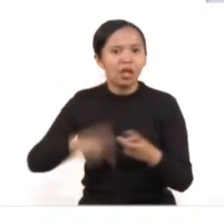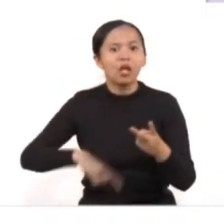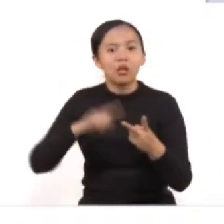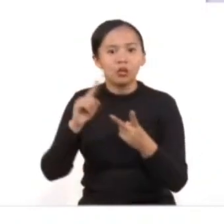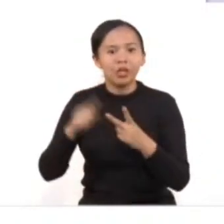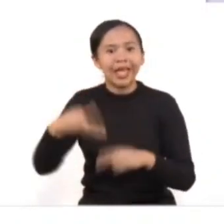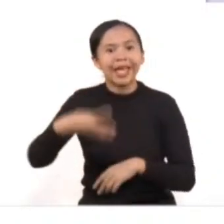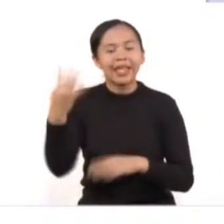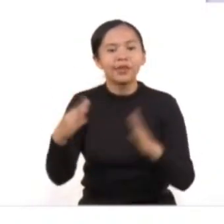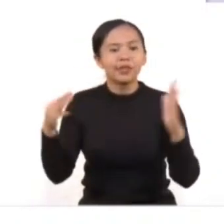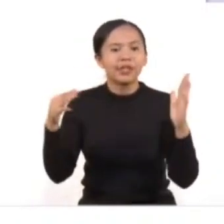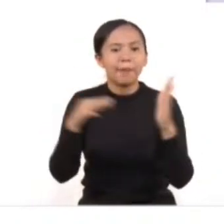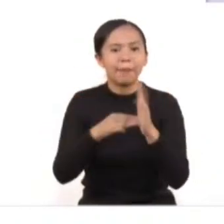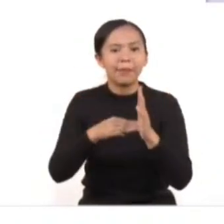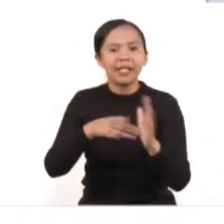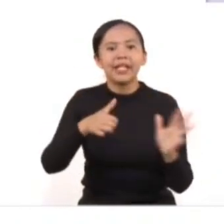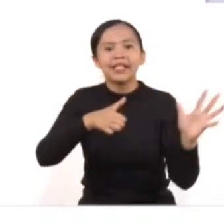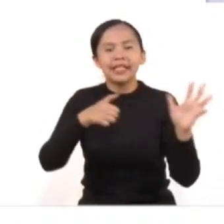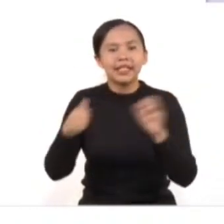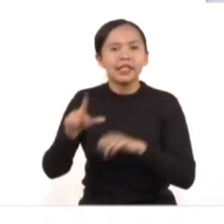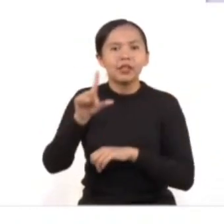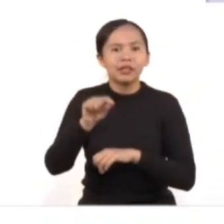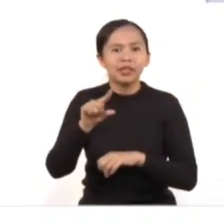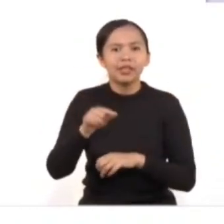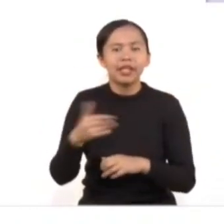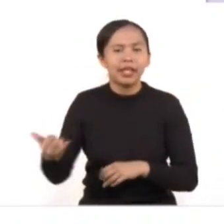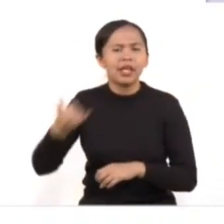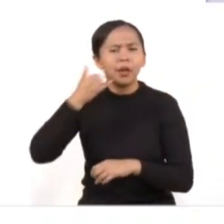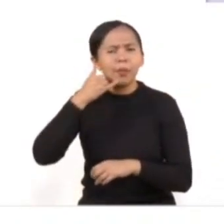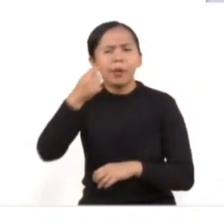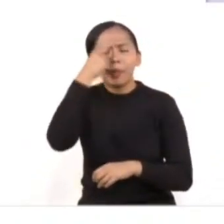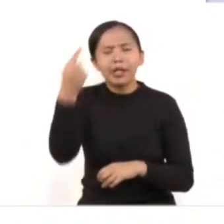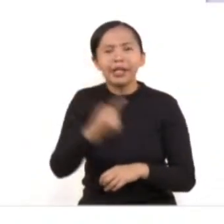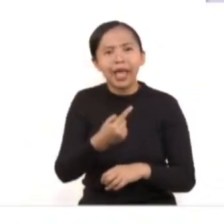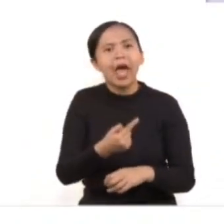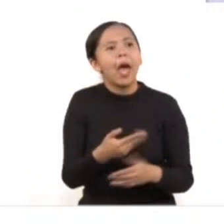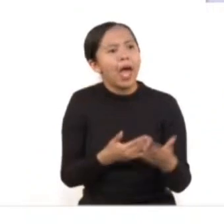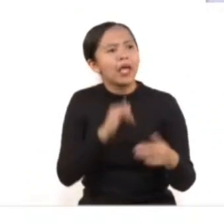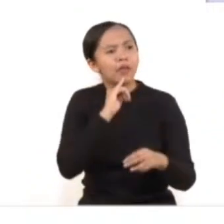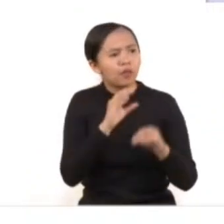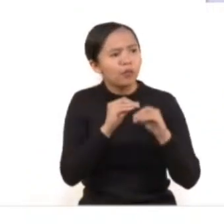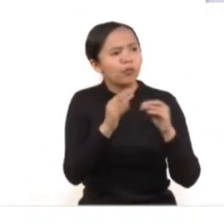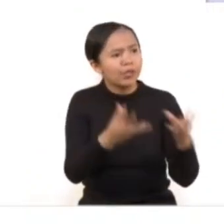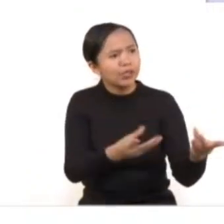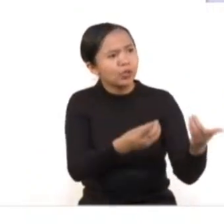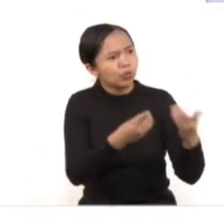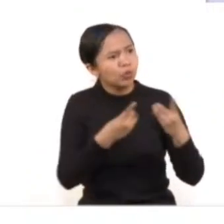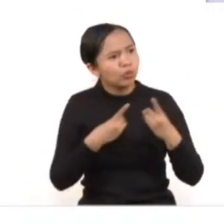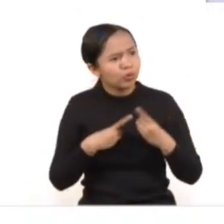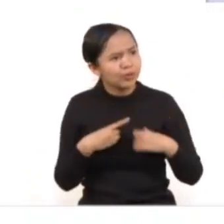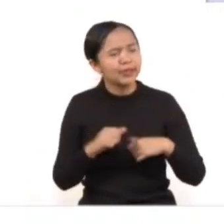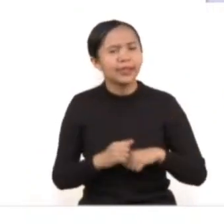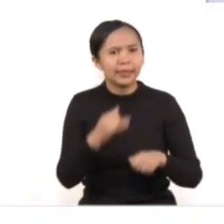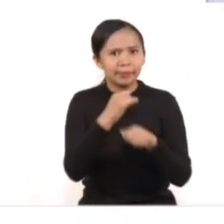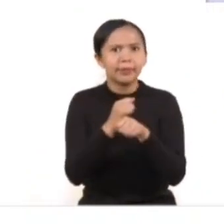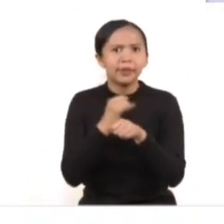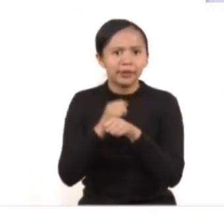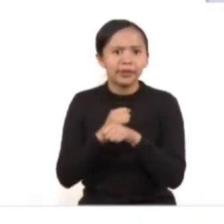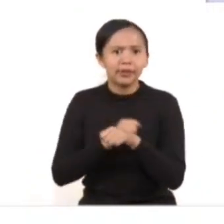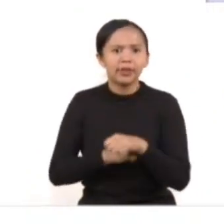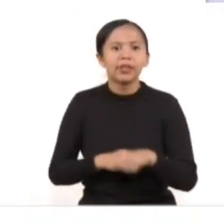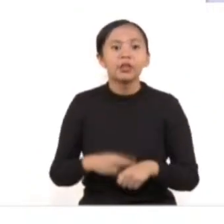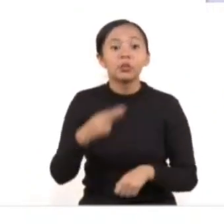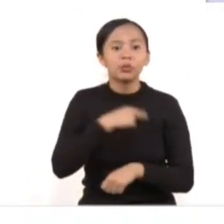han sido llamadas de orientación y asesoría y hemos brindado a través de estas llamadas 40